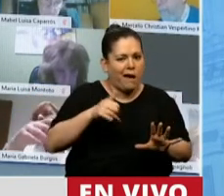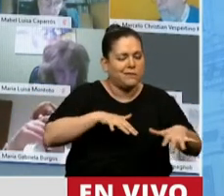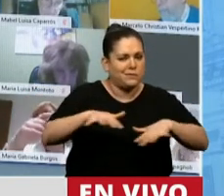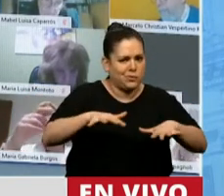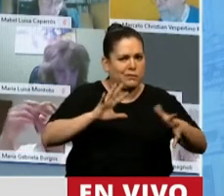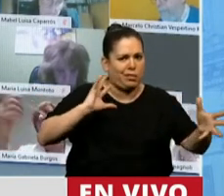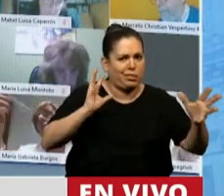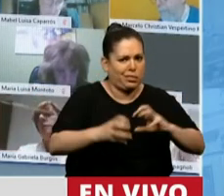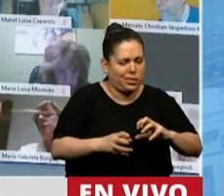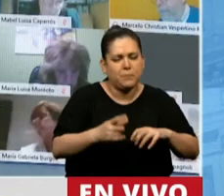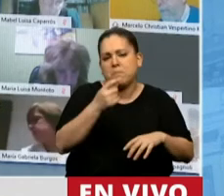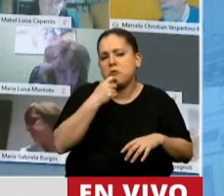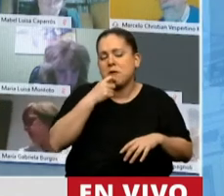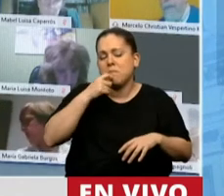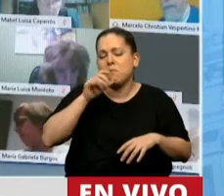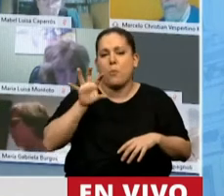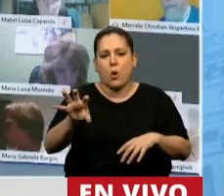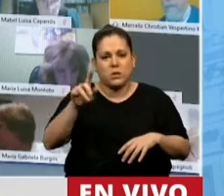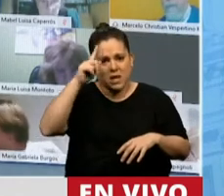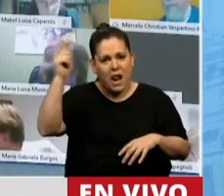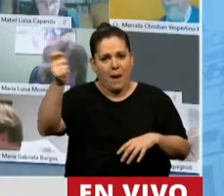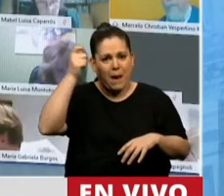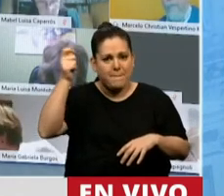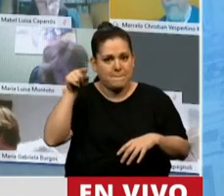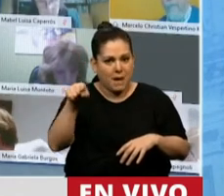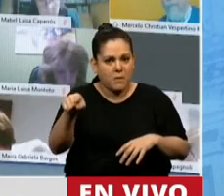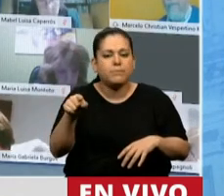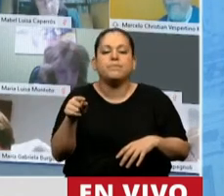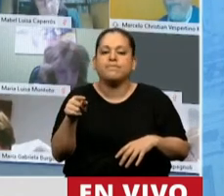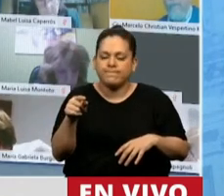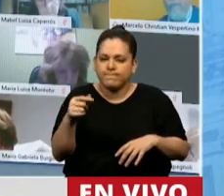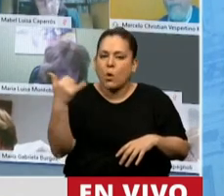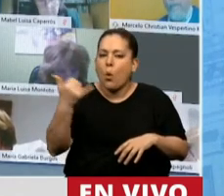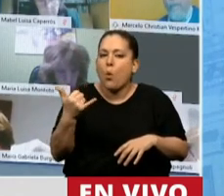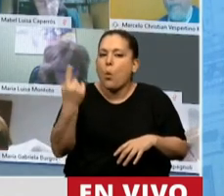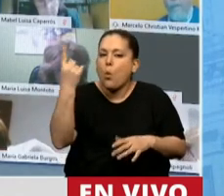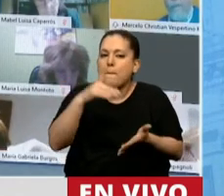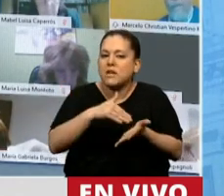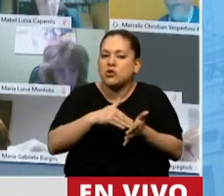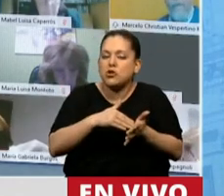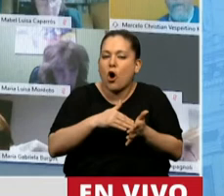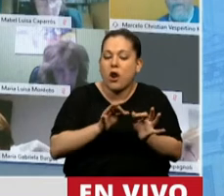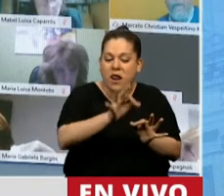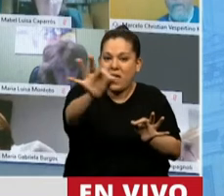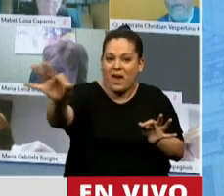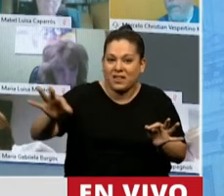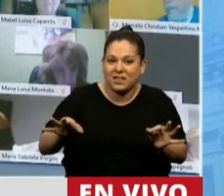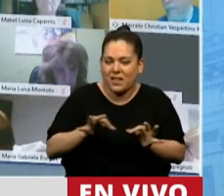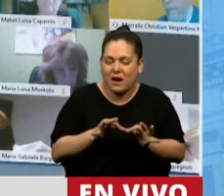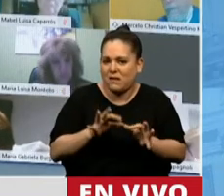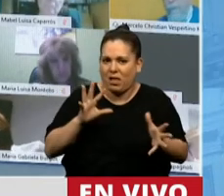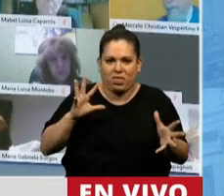por acción antrópica, se han desertificado un millón y medio de hectáreas en los últimos 70 años.